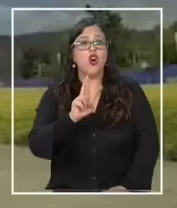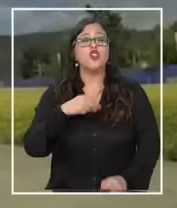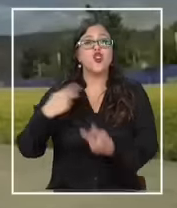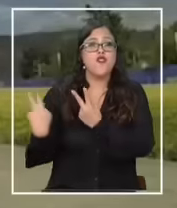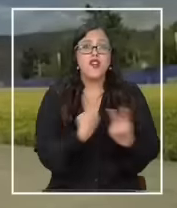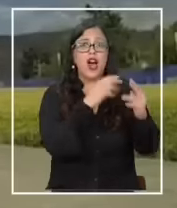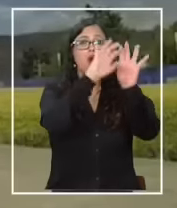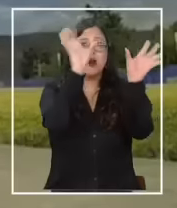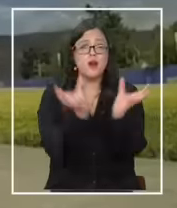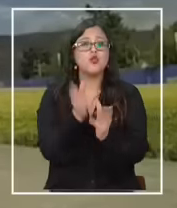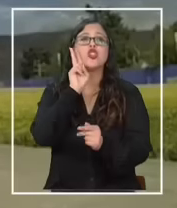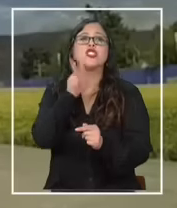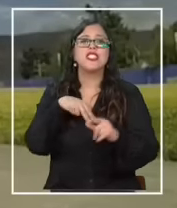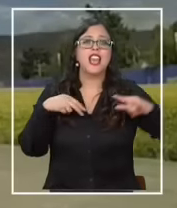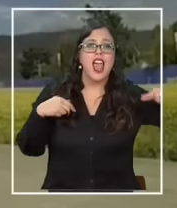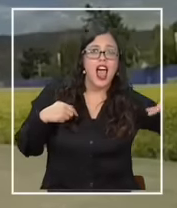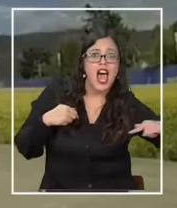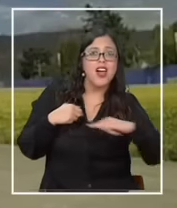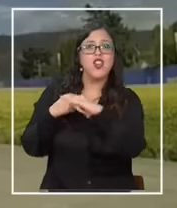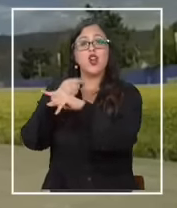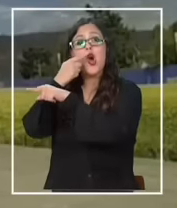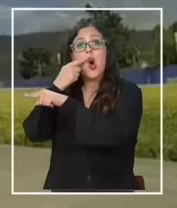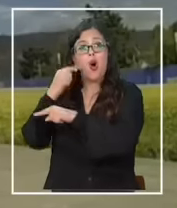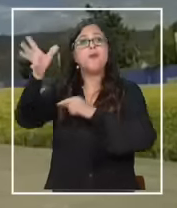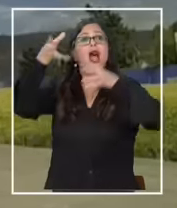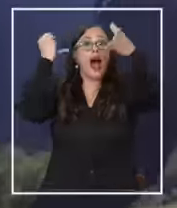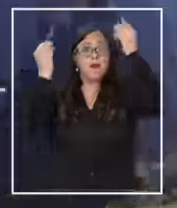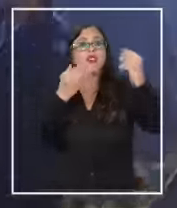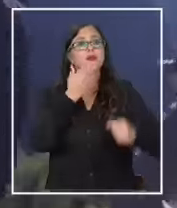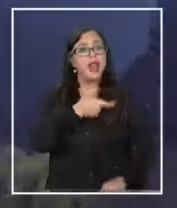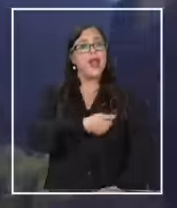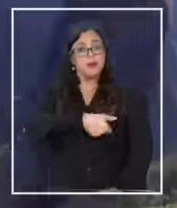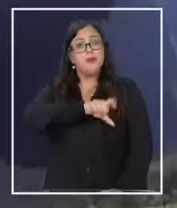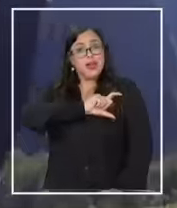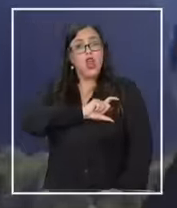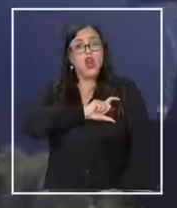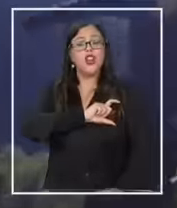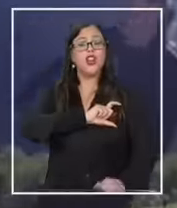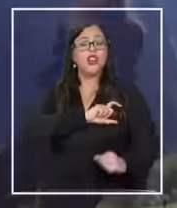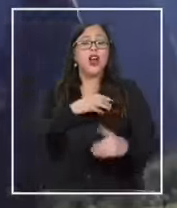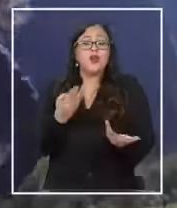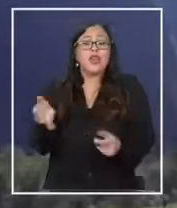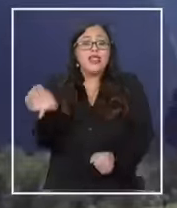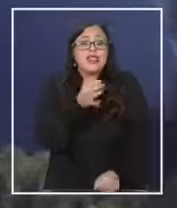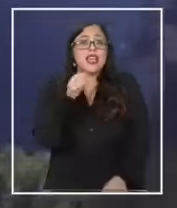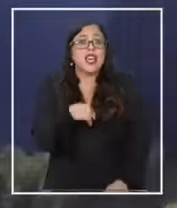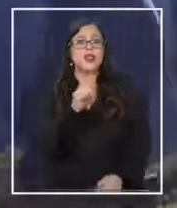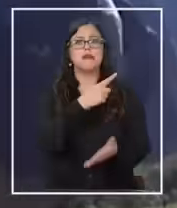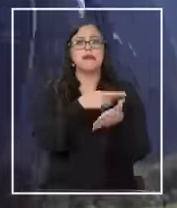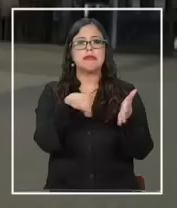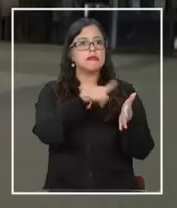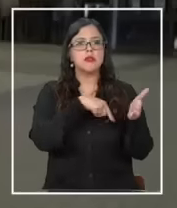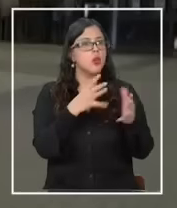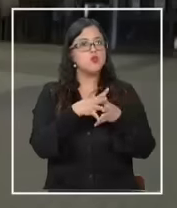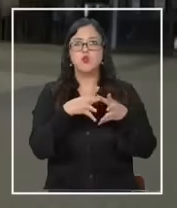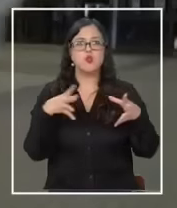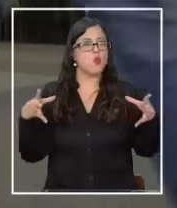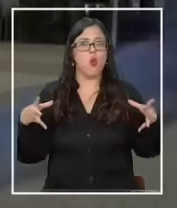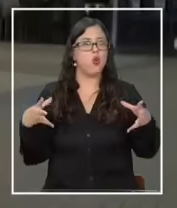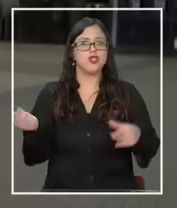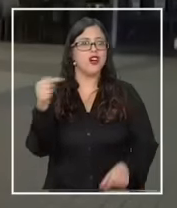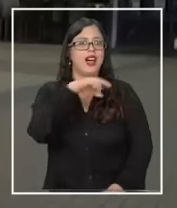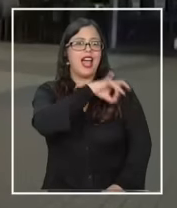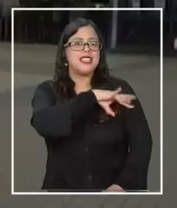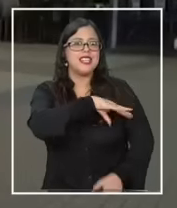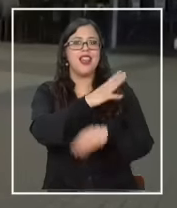y es que entre tantos viajes el danés aprendió algo de español aunque cuenta que este no le sirvió de mucho en su paso por